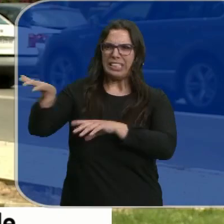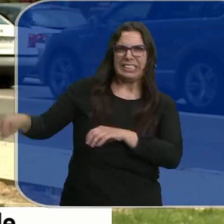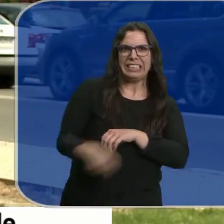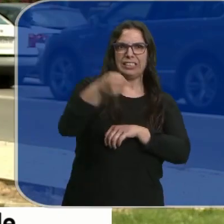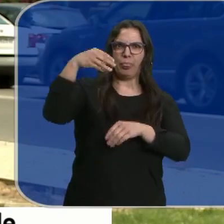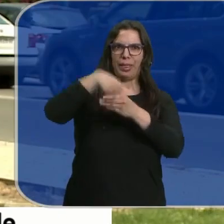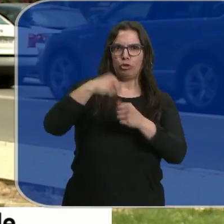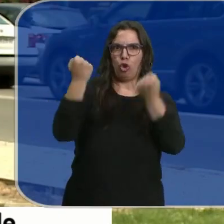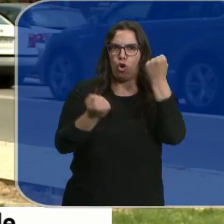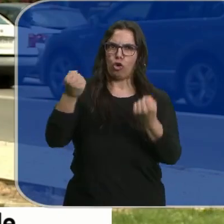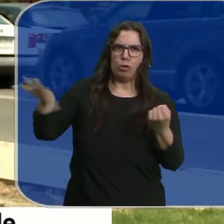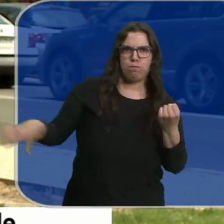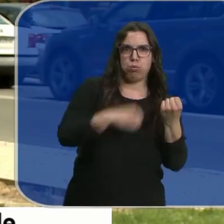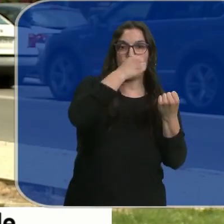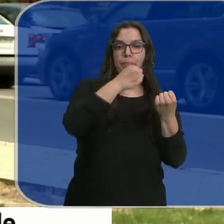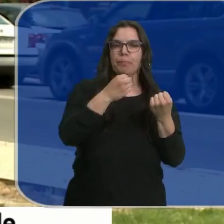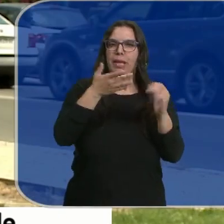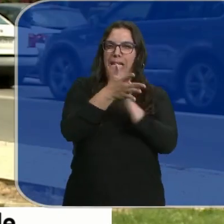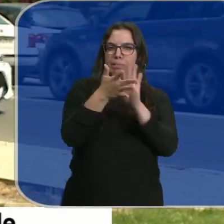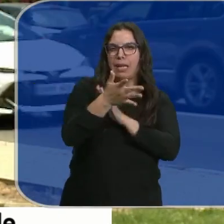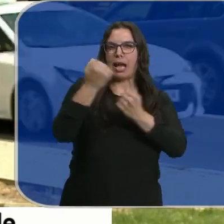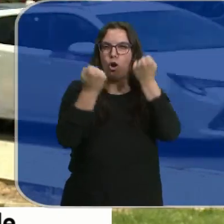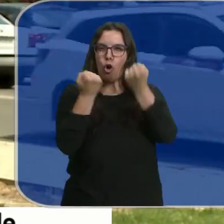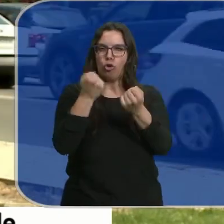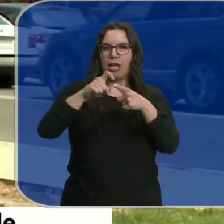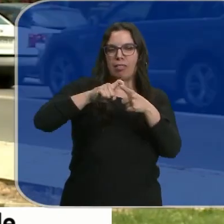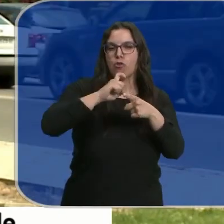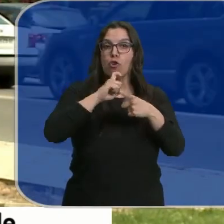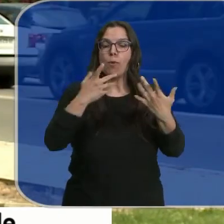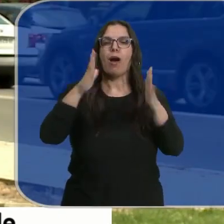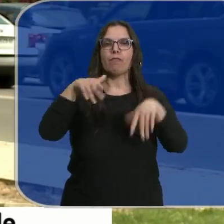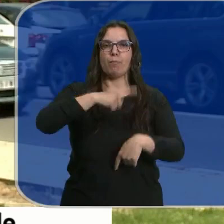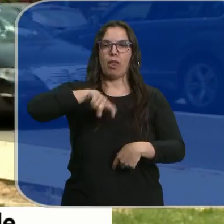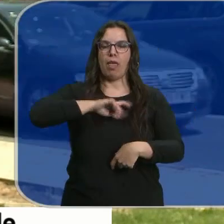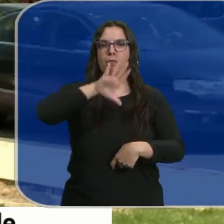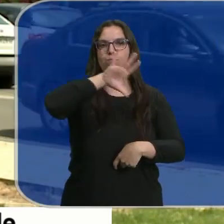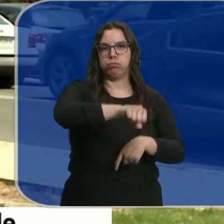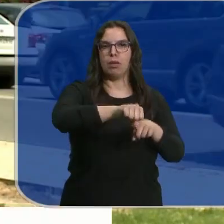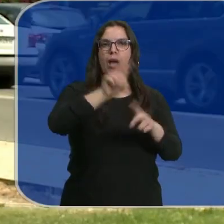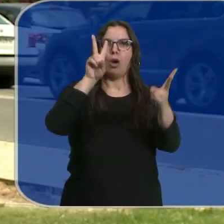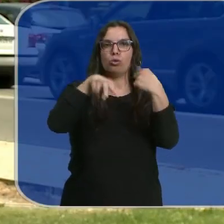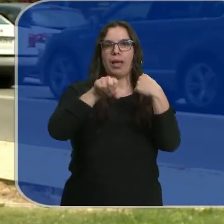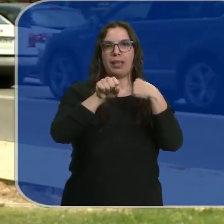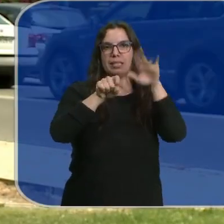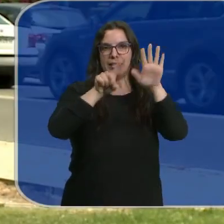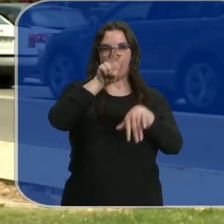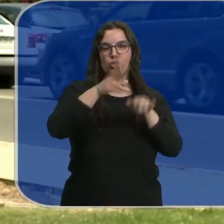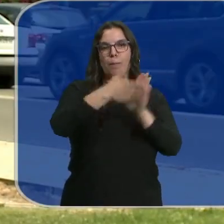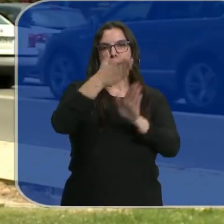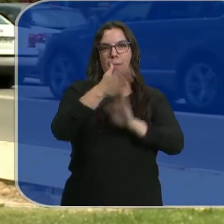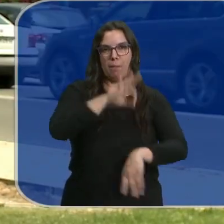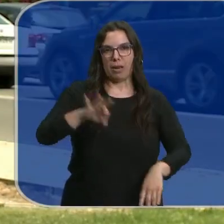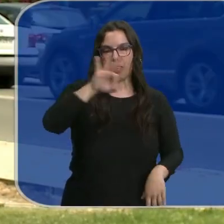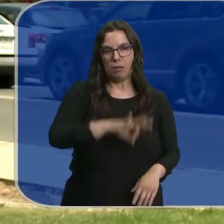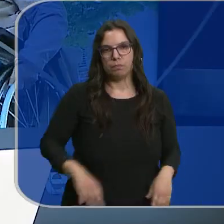mujer en un coche. Tras facilitarle las características del vehículo los agentes pudieron interceptarlo en la autovía A62 dirección